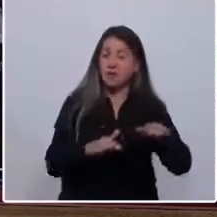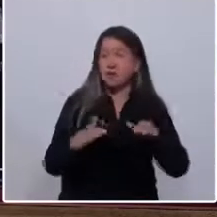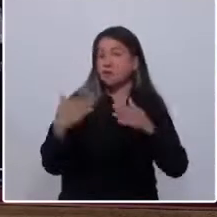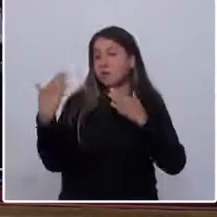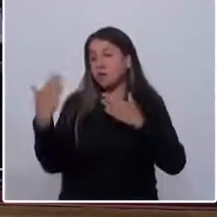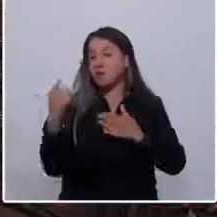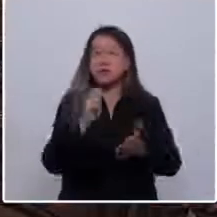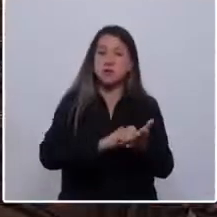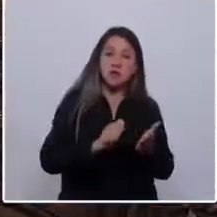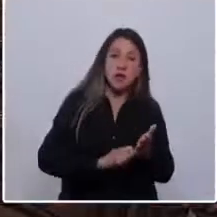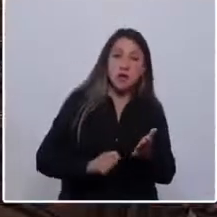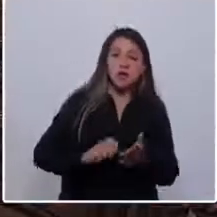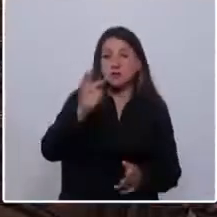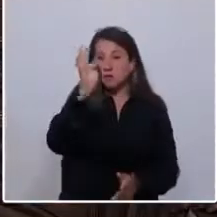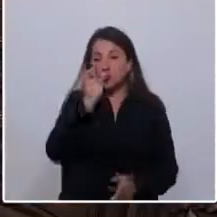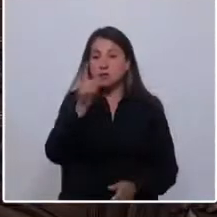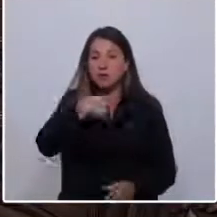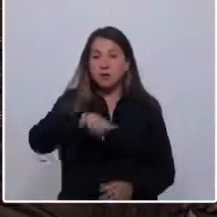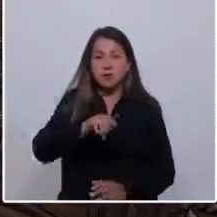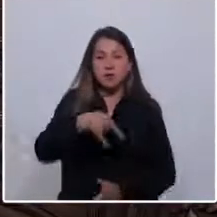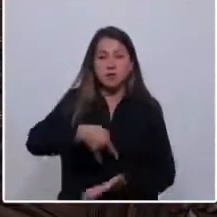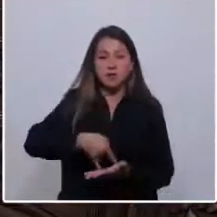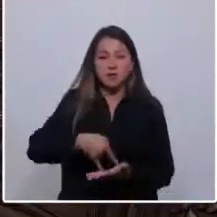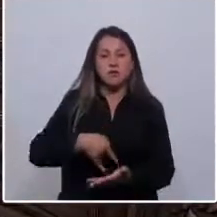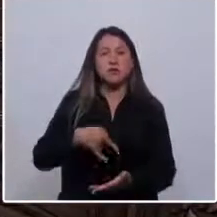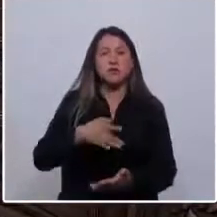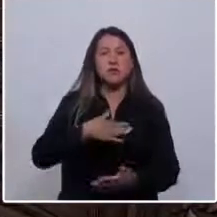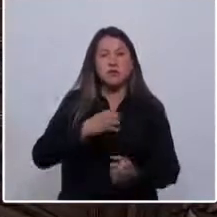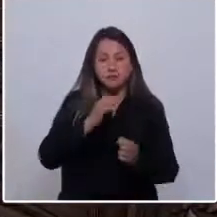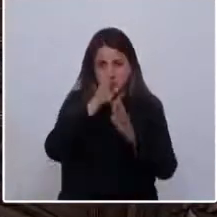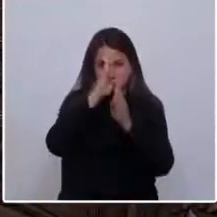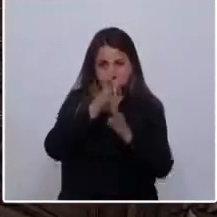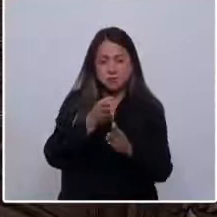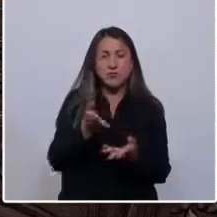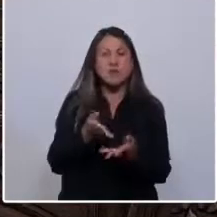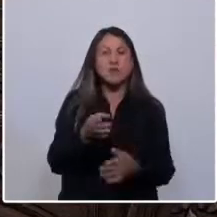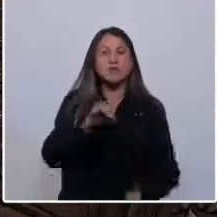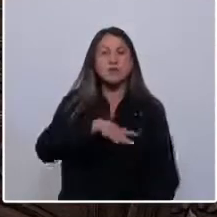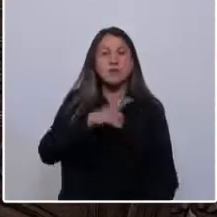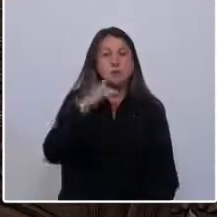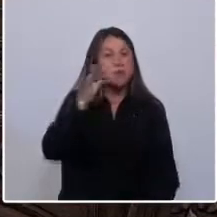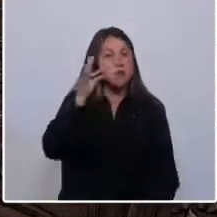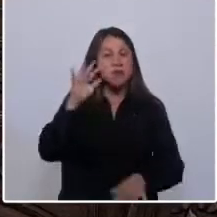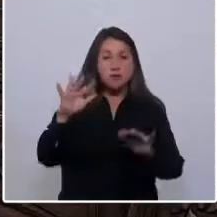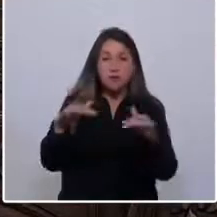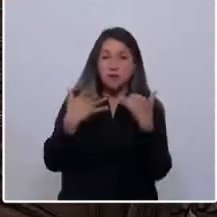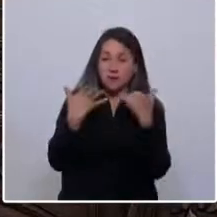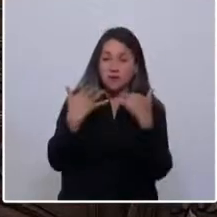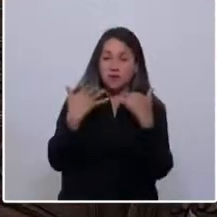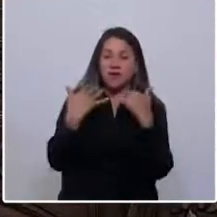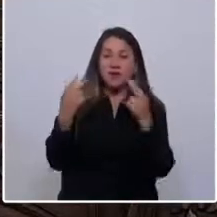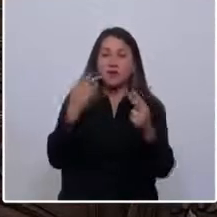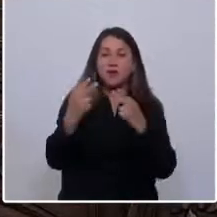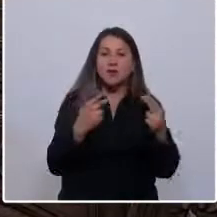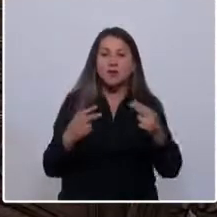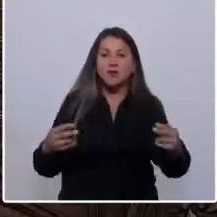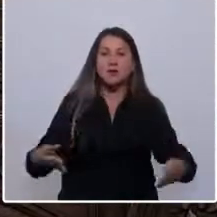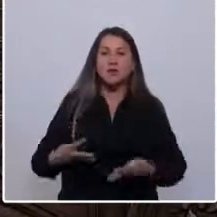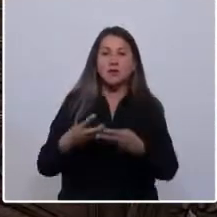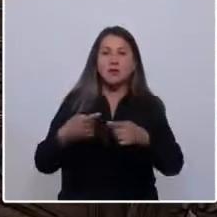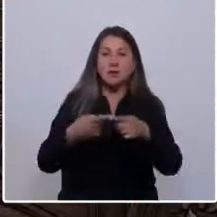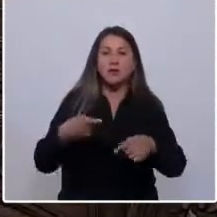secretarios y los trabajadores de este Congreso Nacional. Pero me quiero dirigir especialmente a los chilenos y chilenas que nos ven y nos siguen a través de las redes sociales.